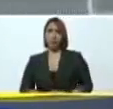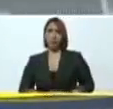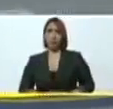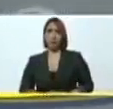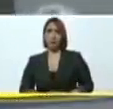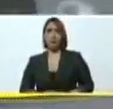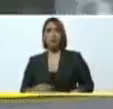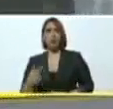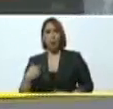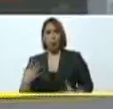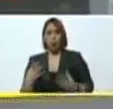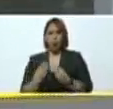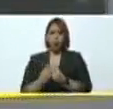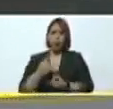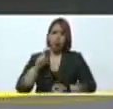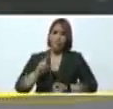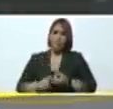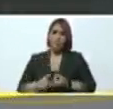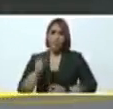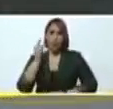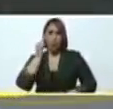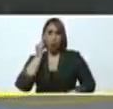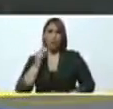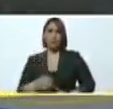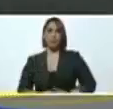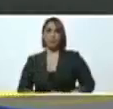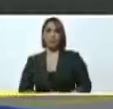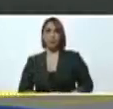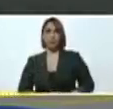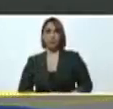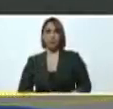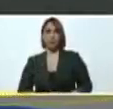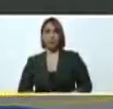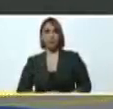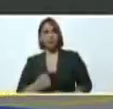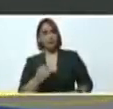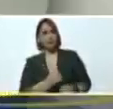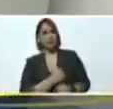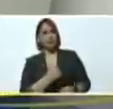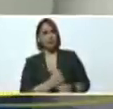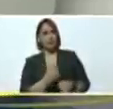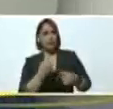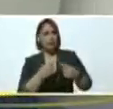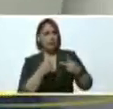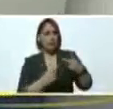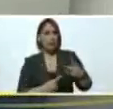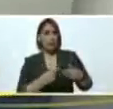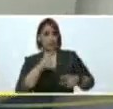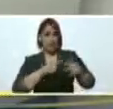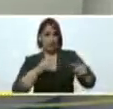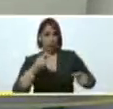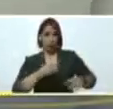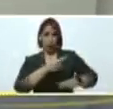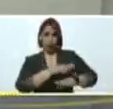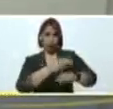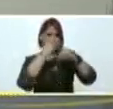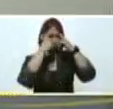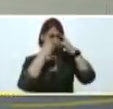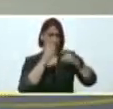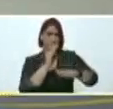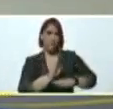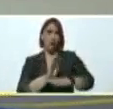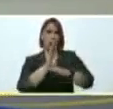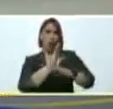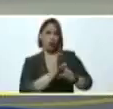Yo voy aquí con Silvia. Con Silita. Adelante, doctor. Aquí trabajan, son citogenetistas y biólogos moleculares. Correcto.